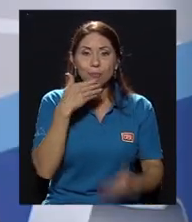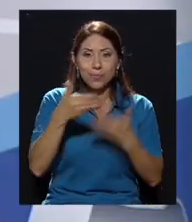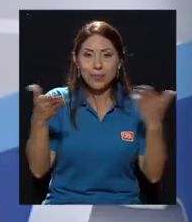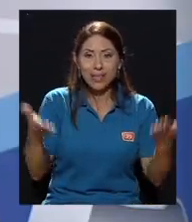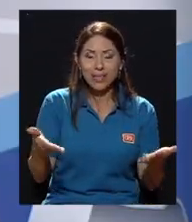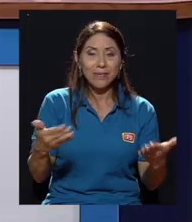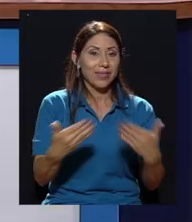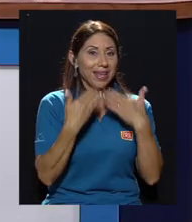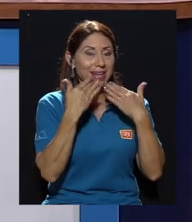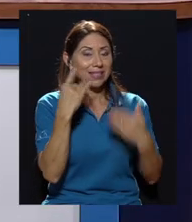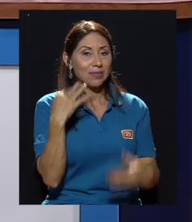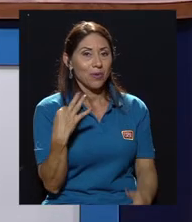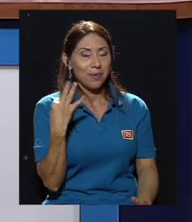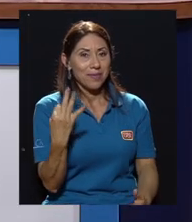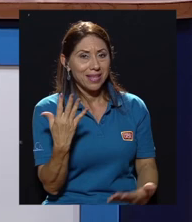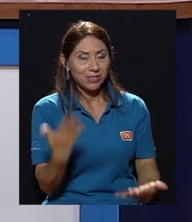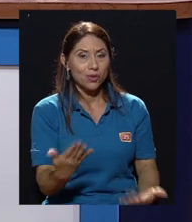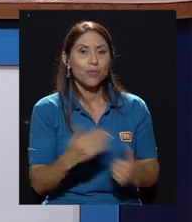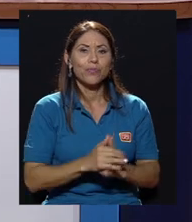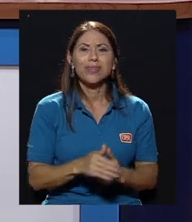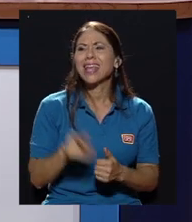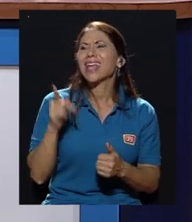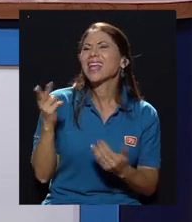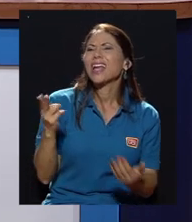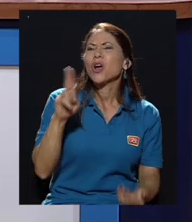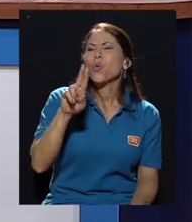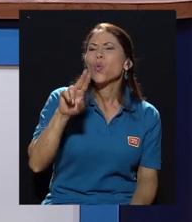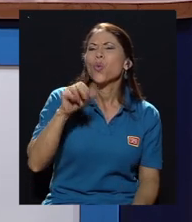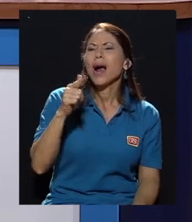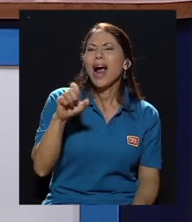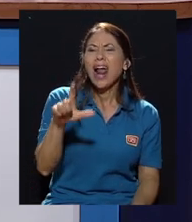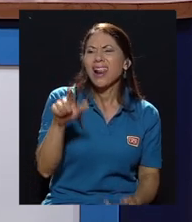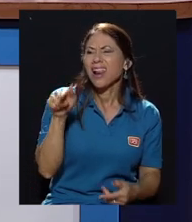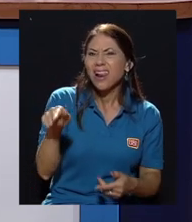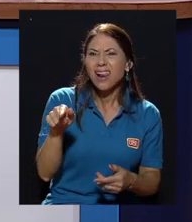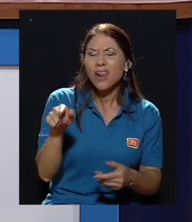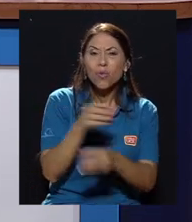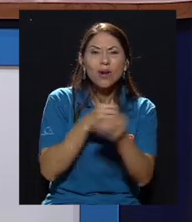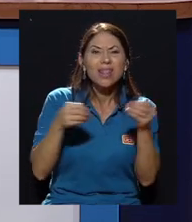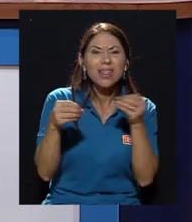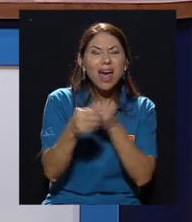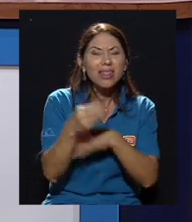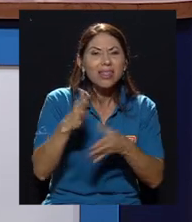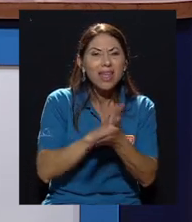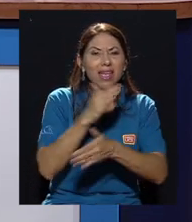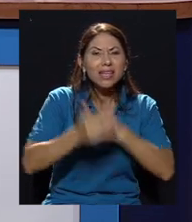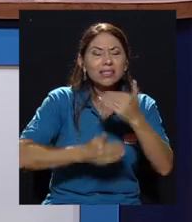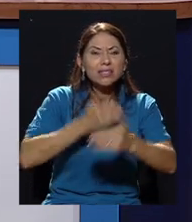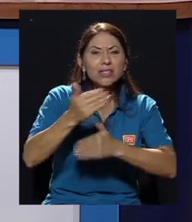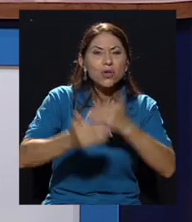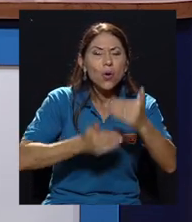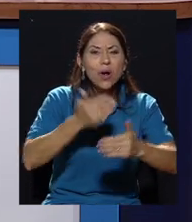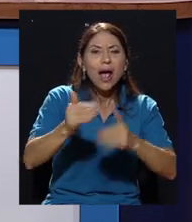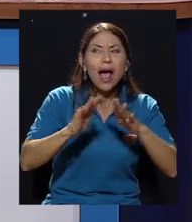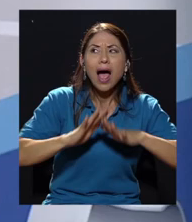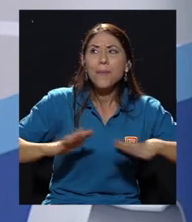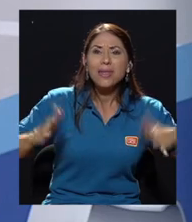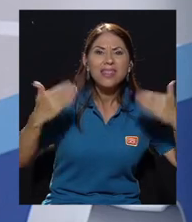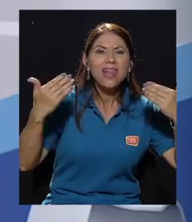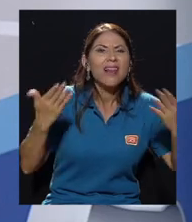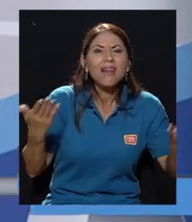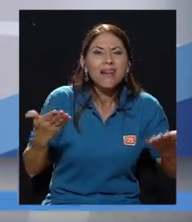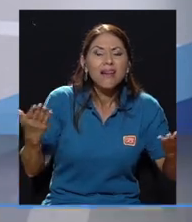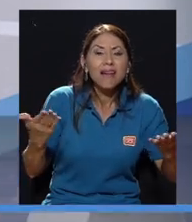Cintia, bienvenida desde la Muchas gracias por la invitación. Cintia, ¿qué es la UGA, esa Unidad de Gestión Ambiental, para la gente en su casa que pueda entender un poquito?